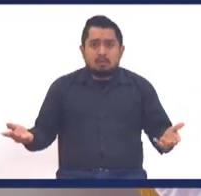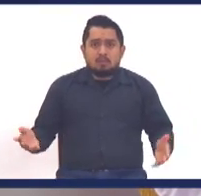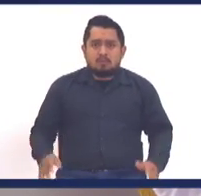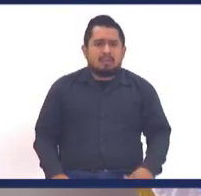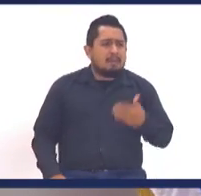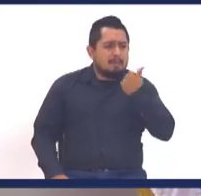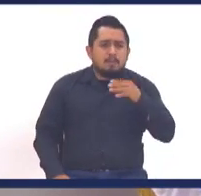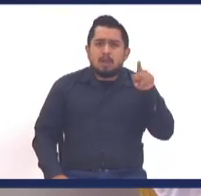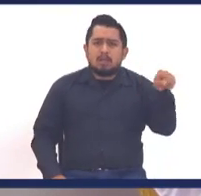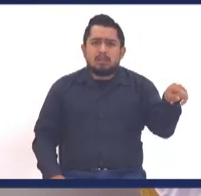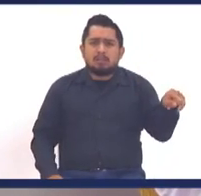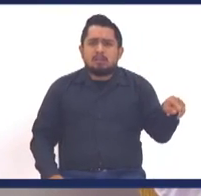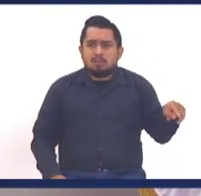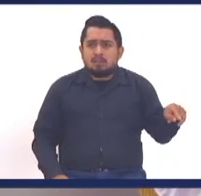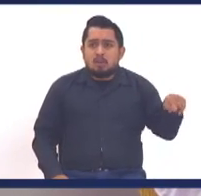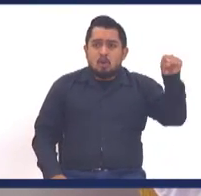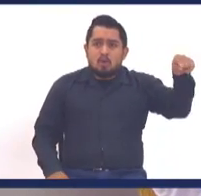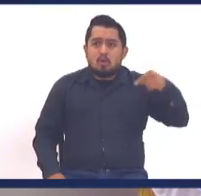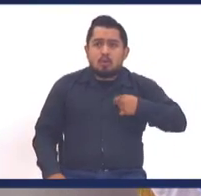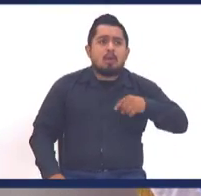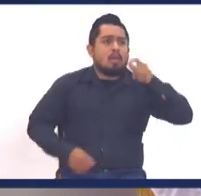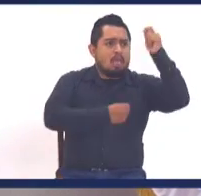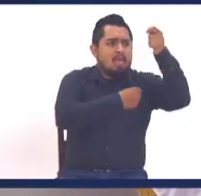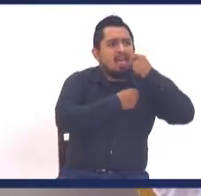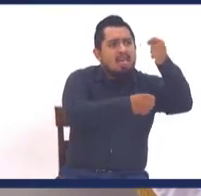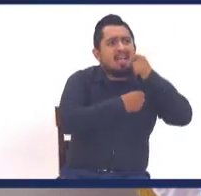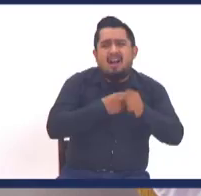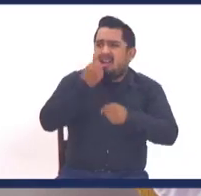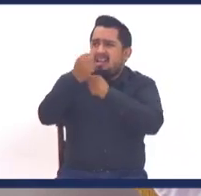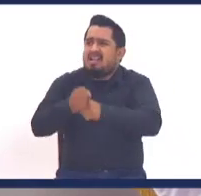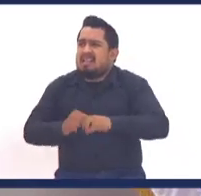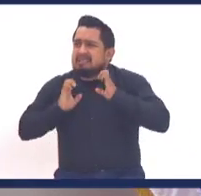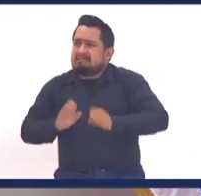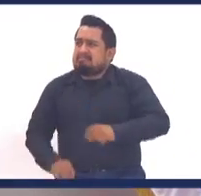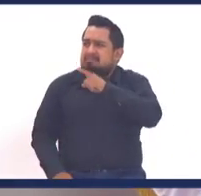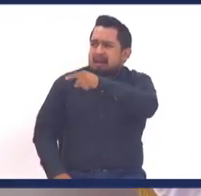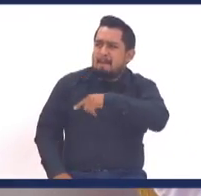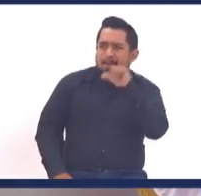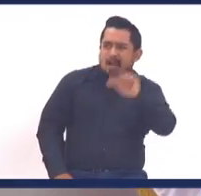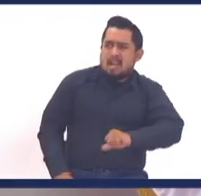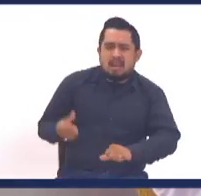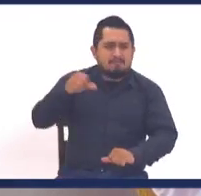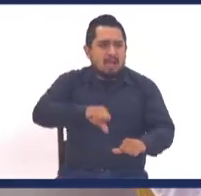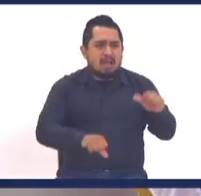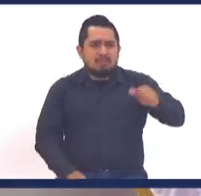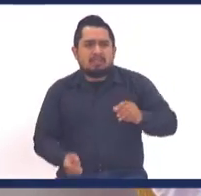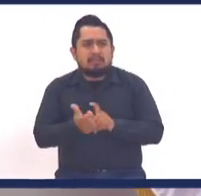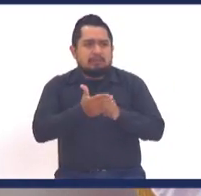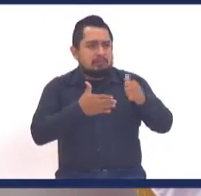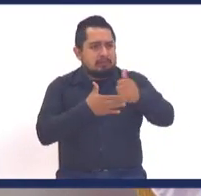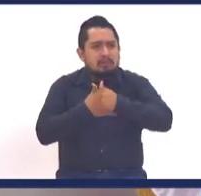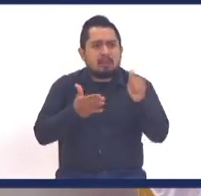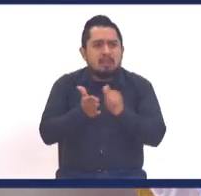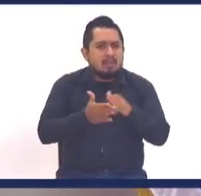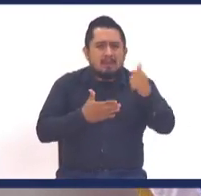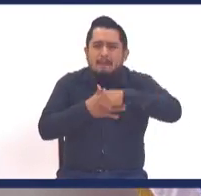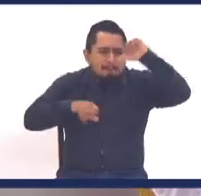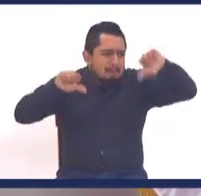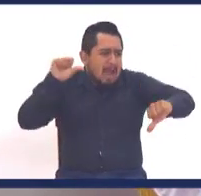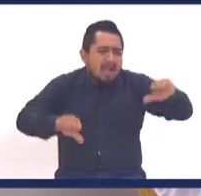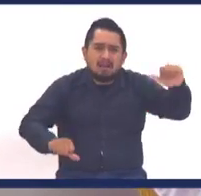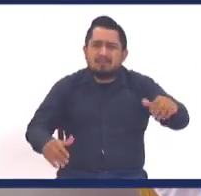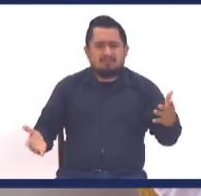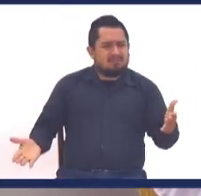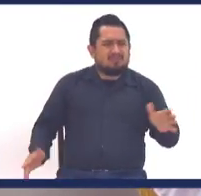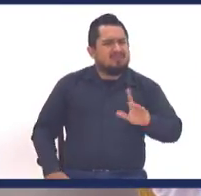y que sucedió, hoy están protestando, que el sistema, que el presidente, que no, que los diputados, no se ponen de acuerdo, que el otro si,